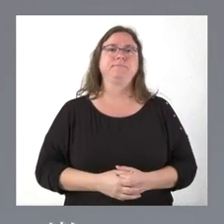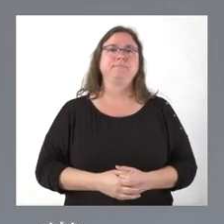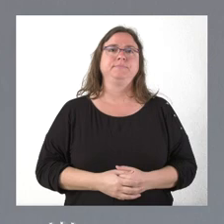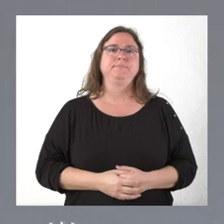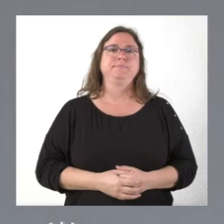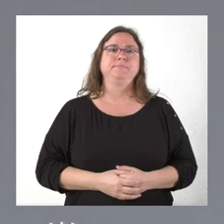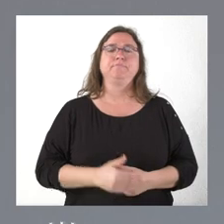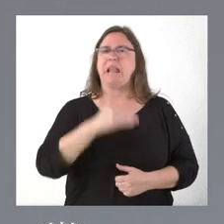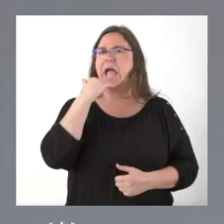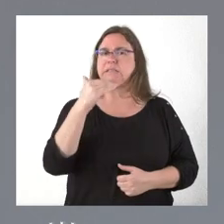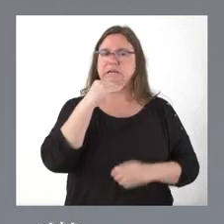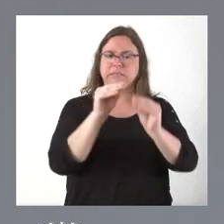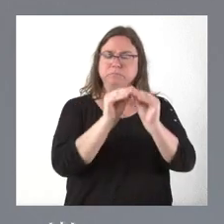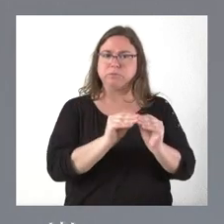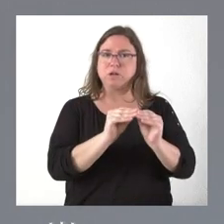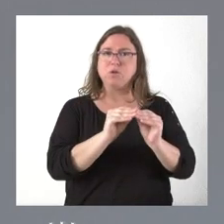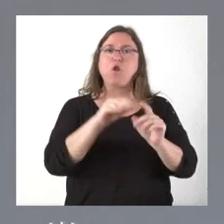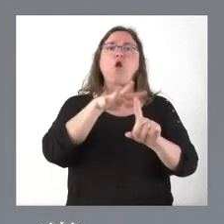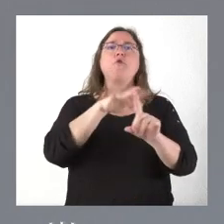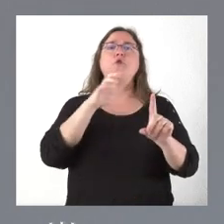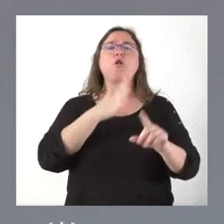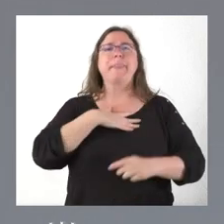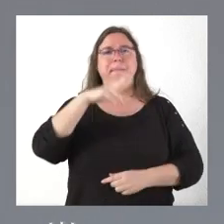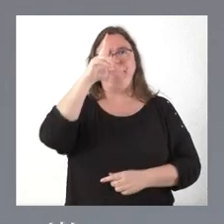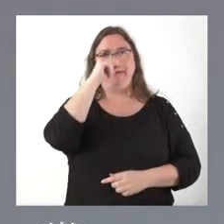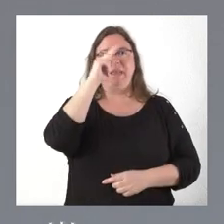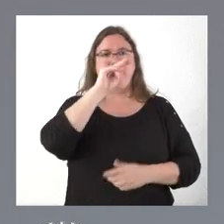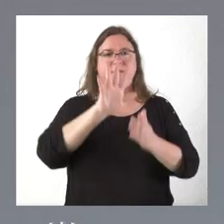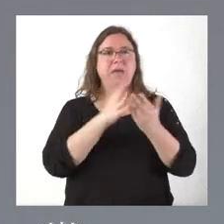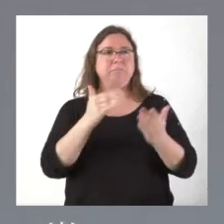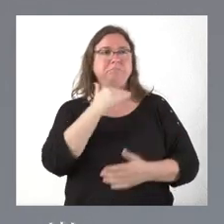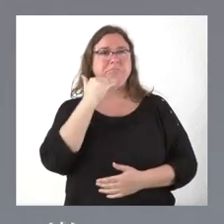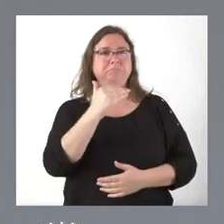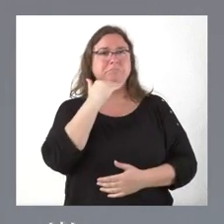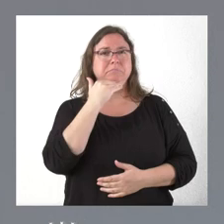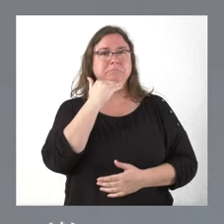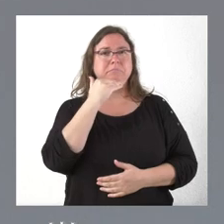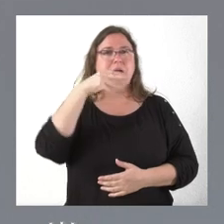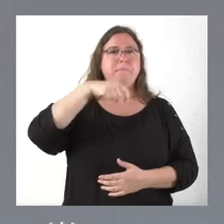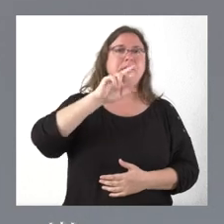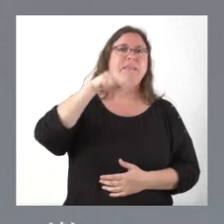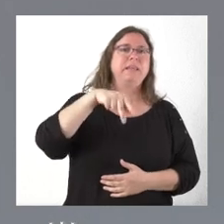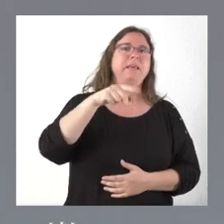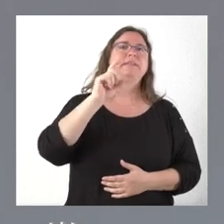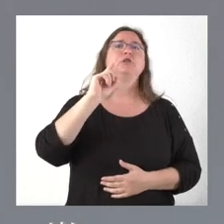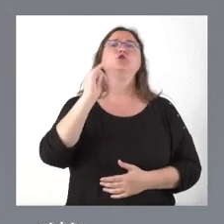Está casi acabado el fuero de Peña Fiel del profesor Martínez Chorente y